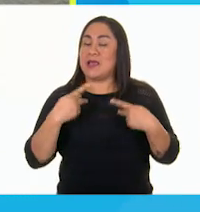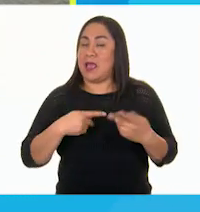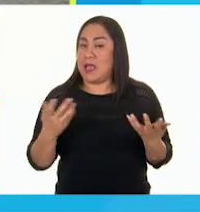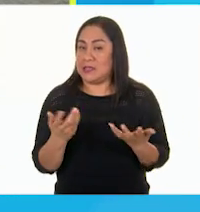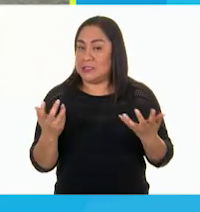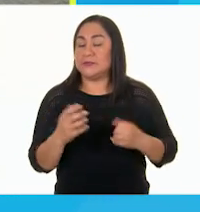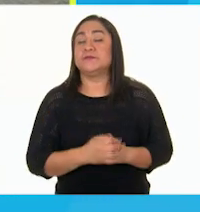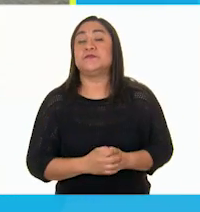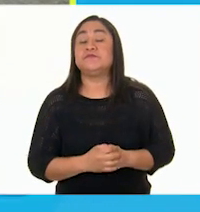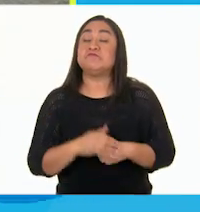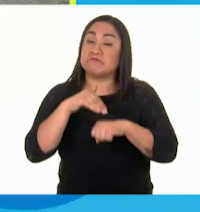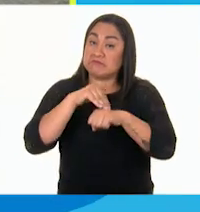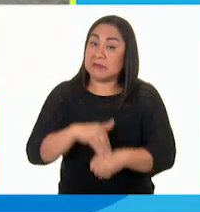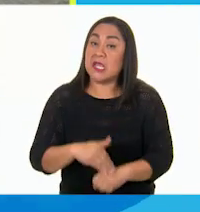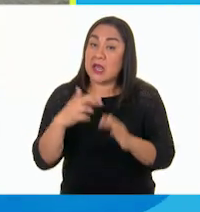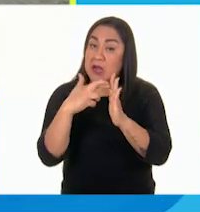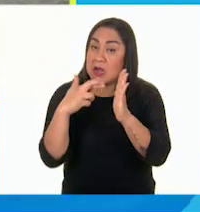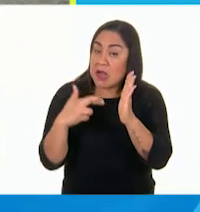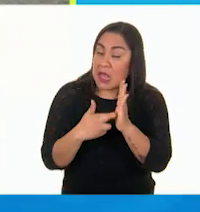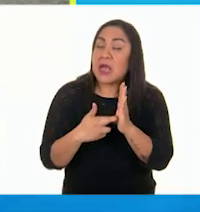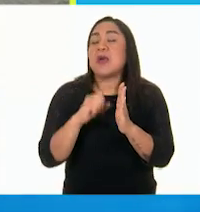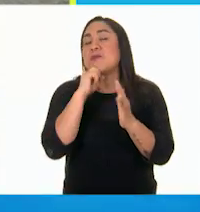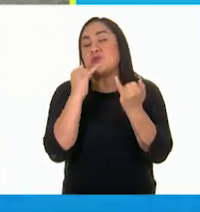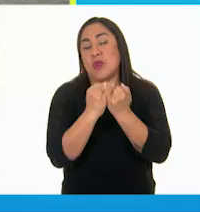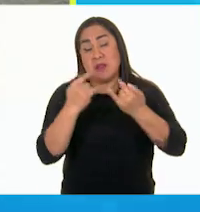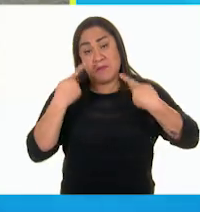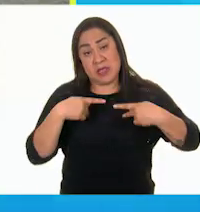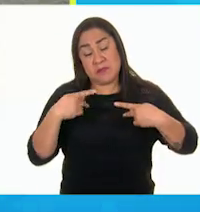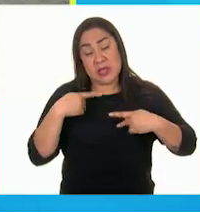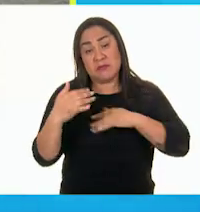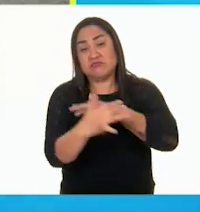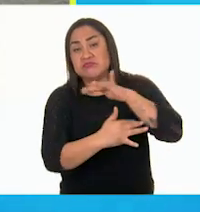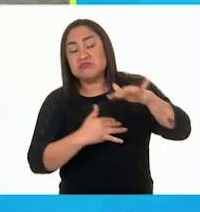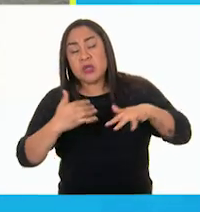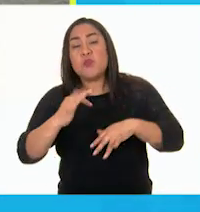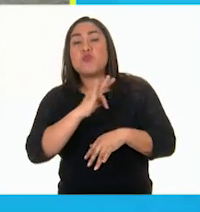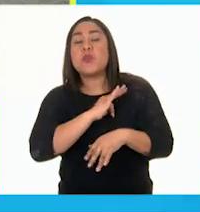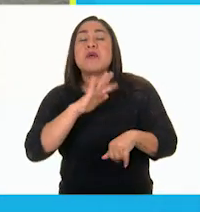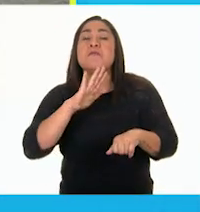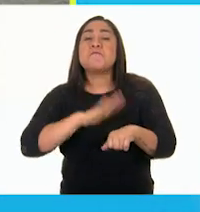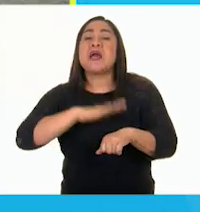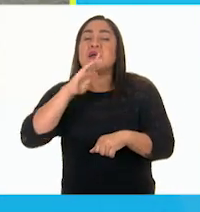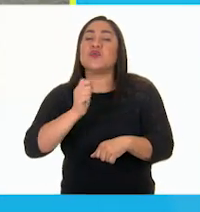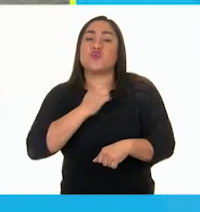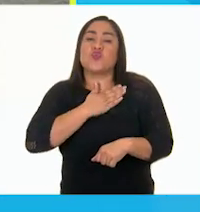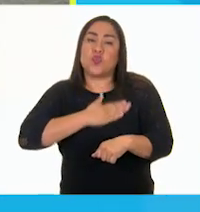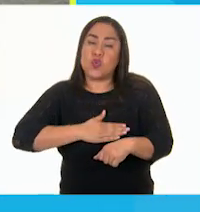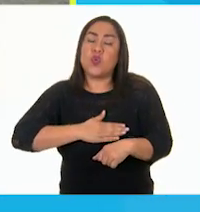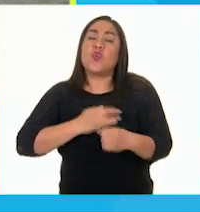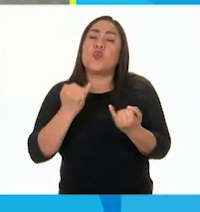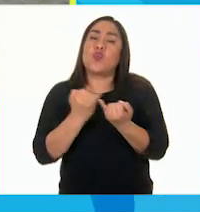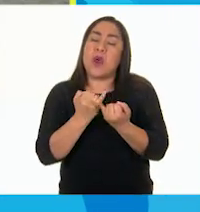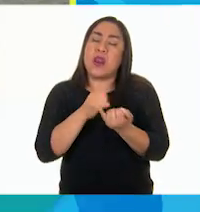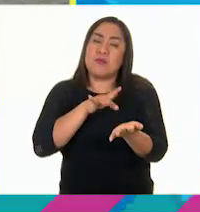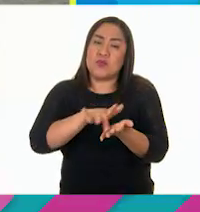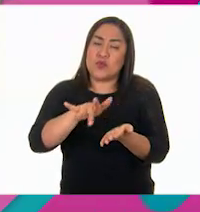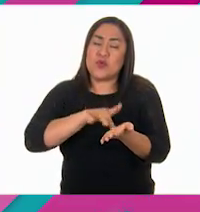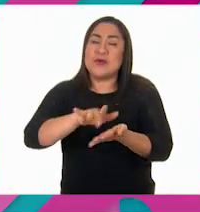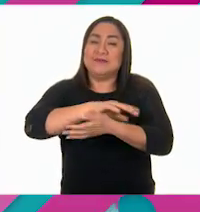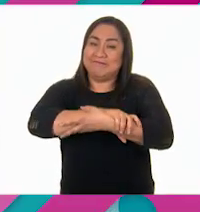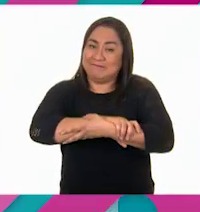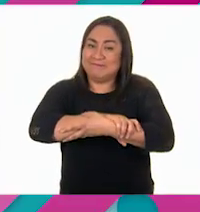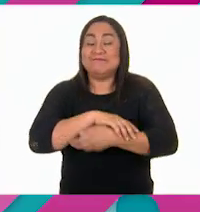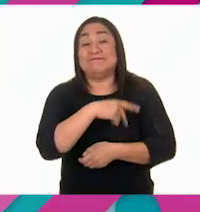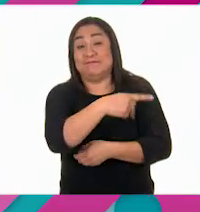Sigue las reglas y con ello hacer que nuestra sociedad cada vez sea mucho más justa y solidaria. Tu participación es muy